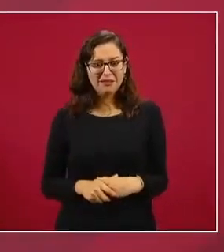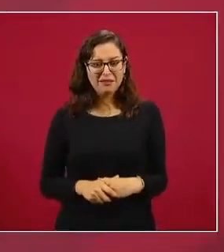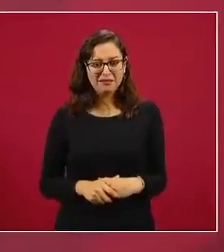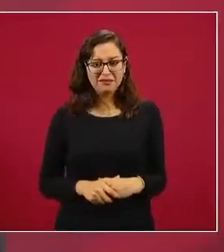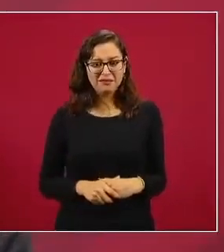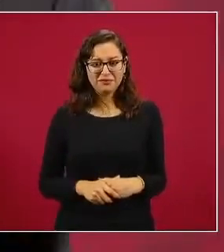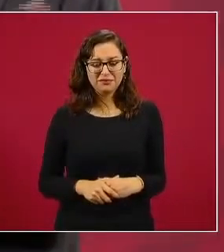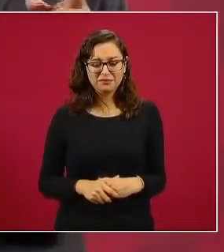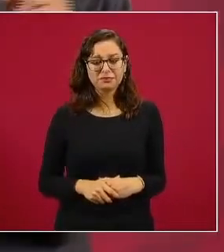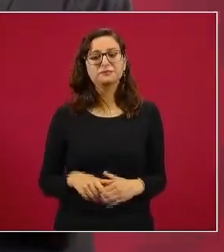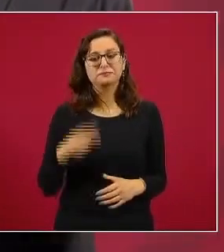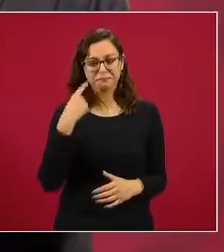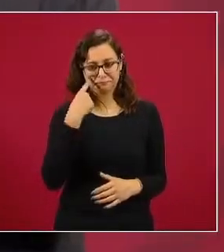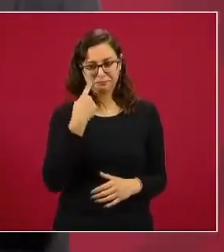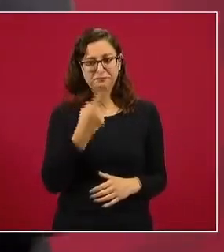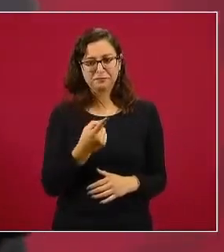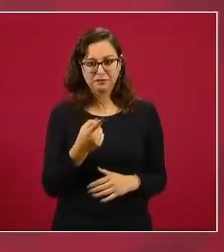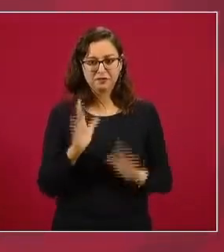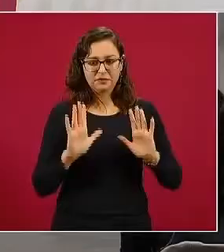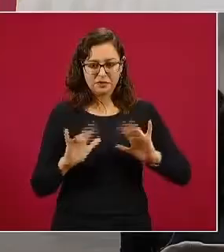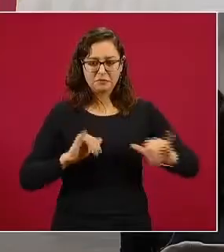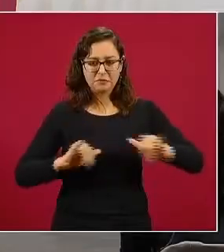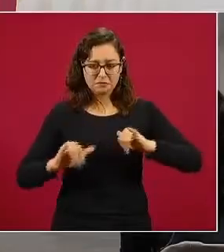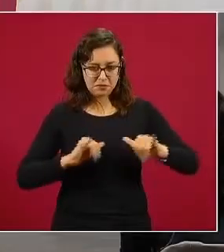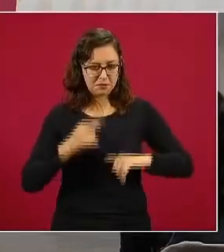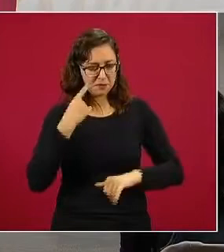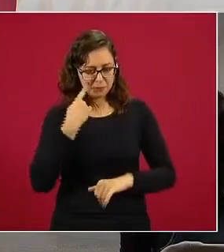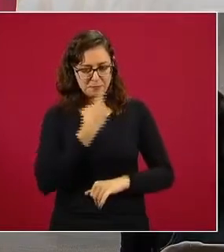entonces miren vamos a regresar porque ya está